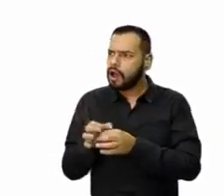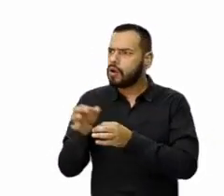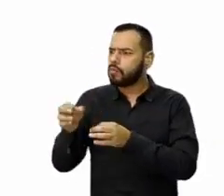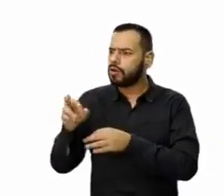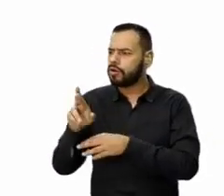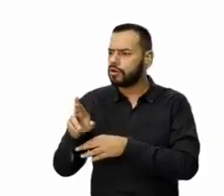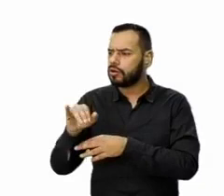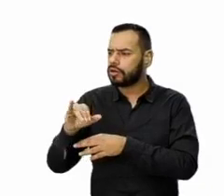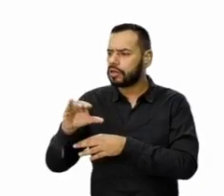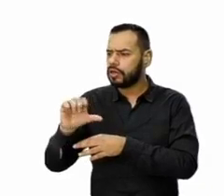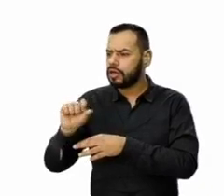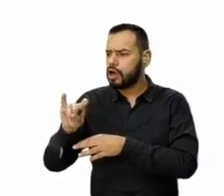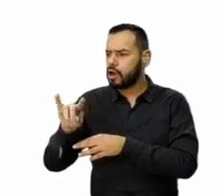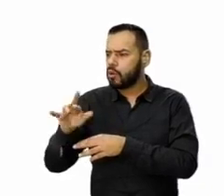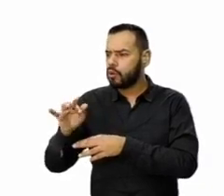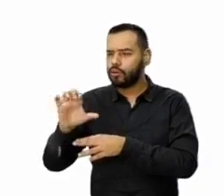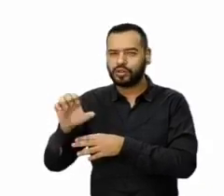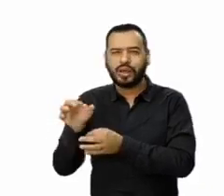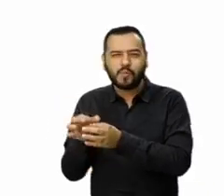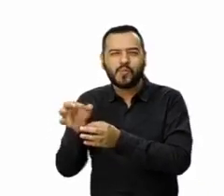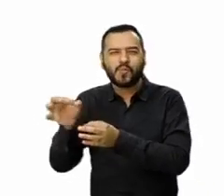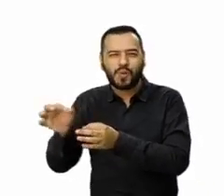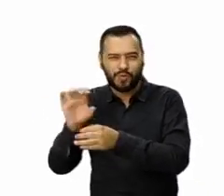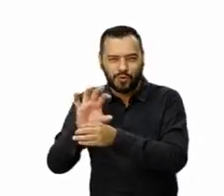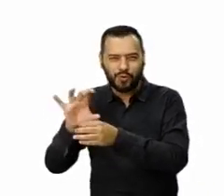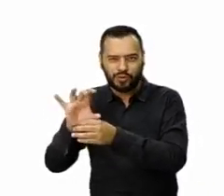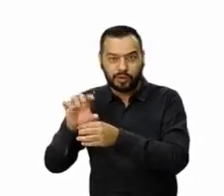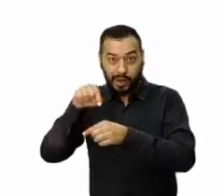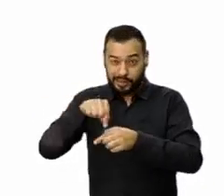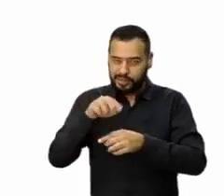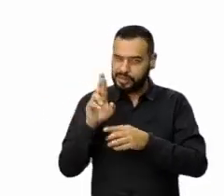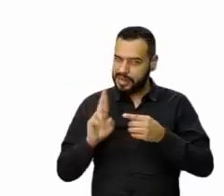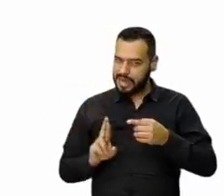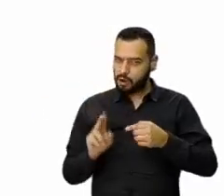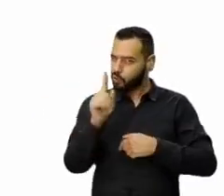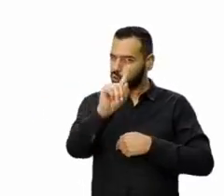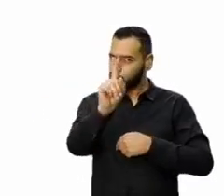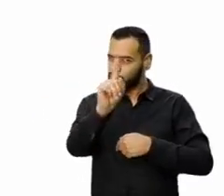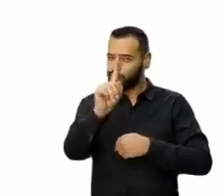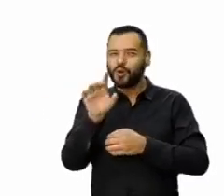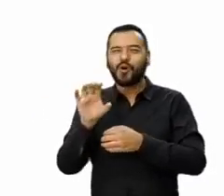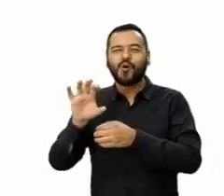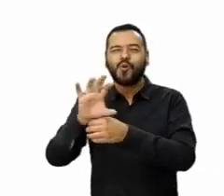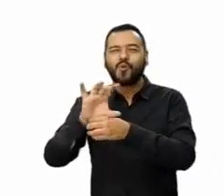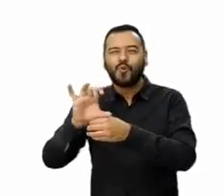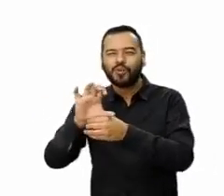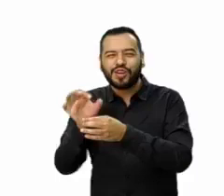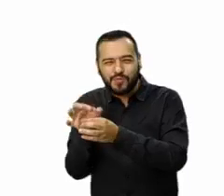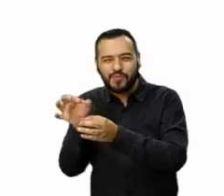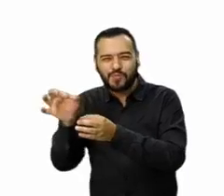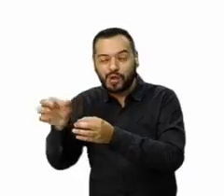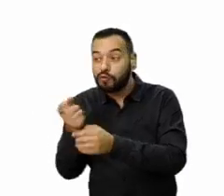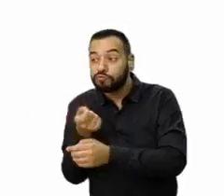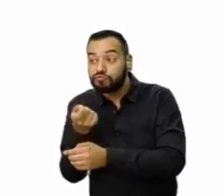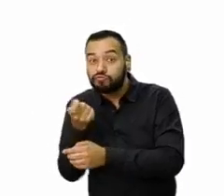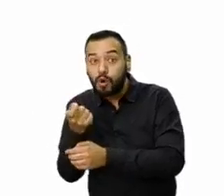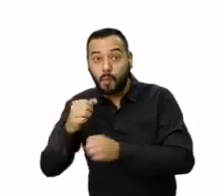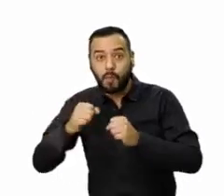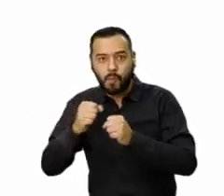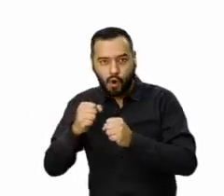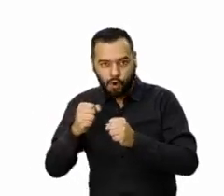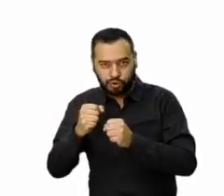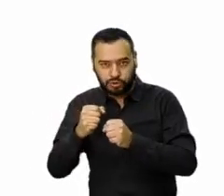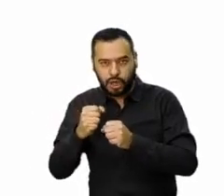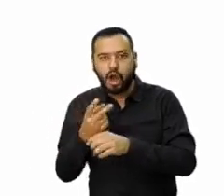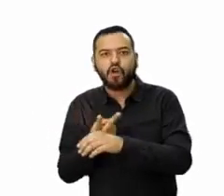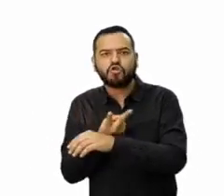Cundinamarca, porque pronto la gente se puede confundir que es Ricaurte acá, pero no es Cundinamarca, miren, calorcito. Cerca de Bogotá. Cerca